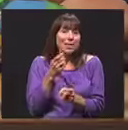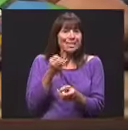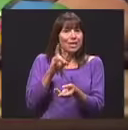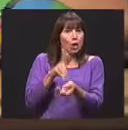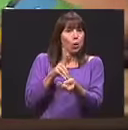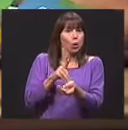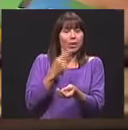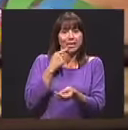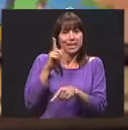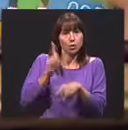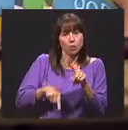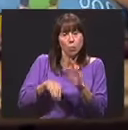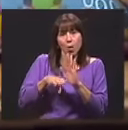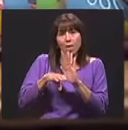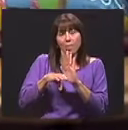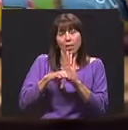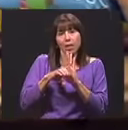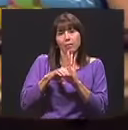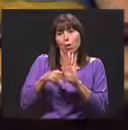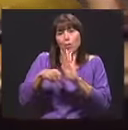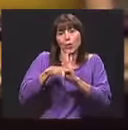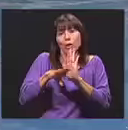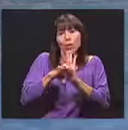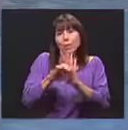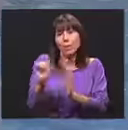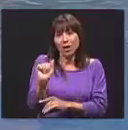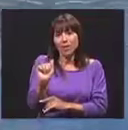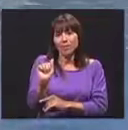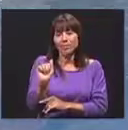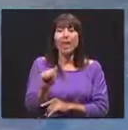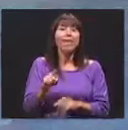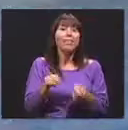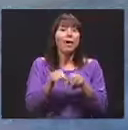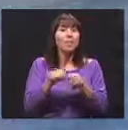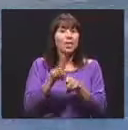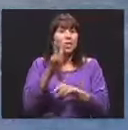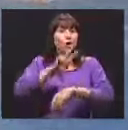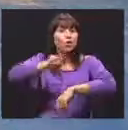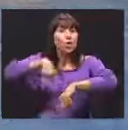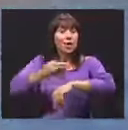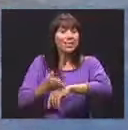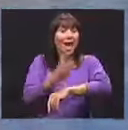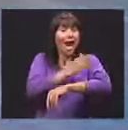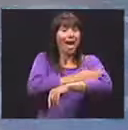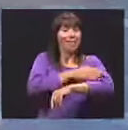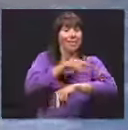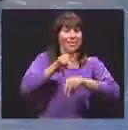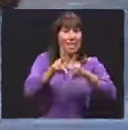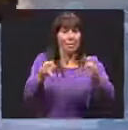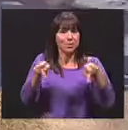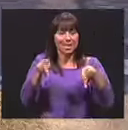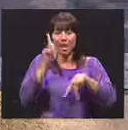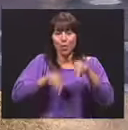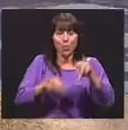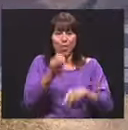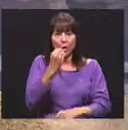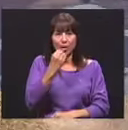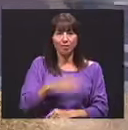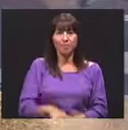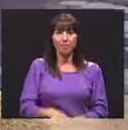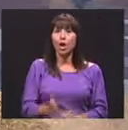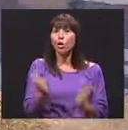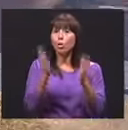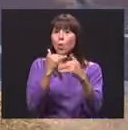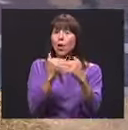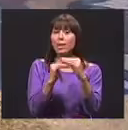contraindicación médica como algún tipo de alergia. Además, es necesario que no coma dos horas antes de entrar a la piscina. No hay un rango de